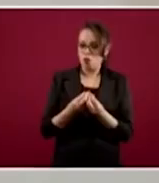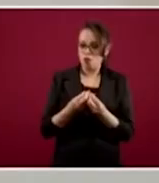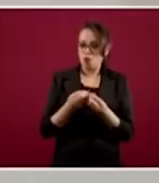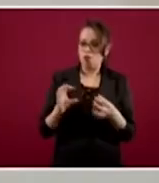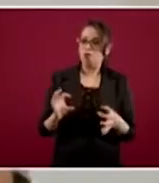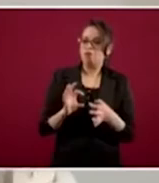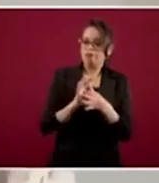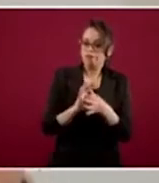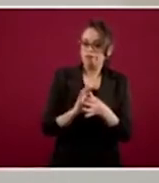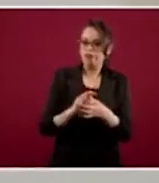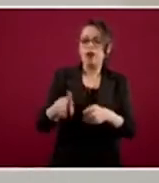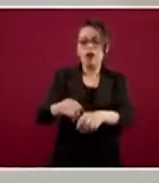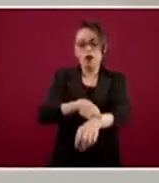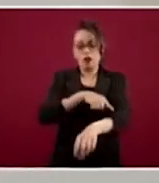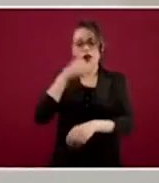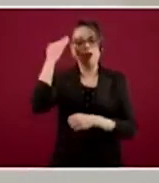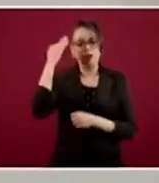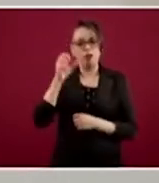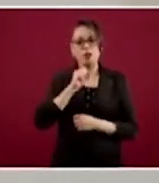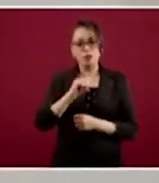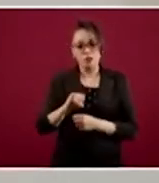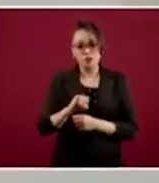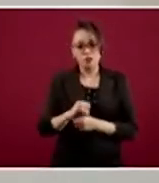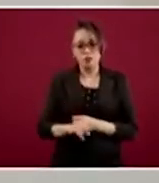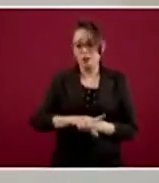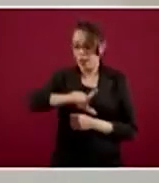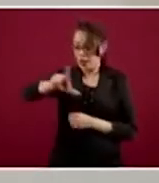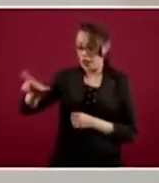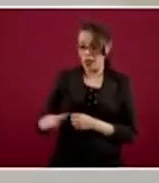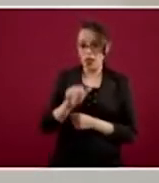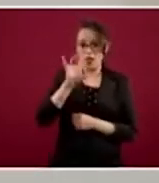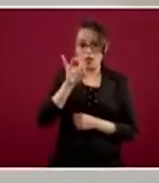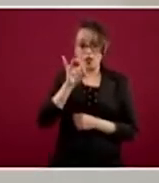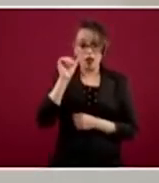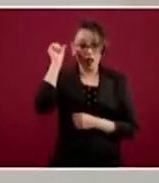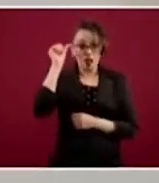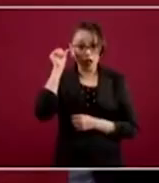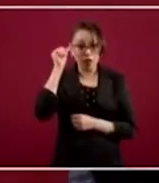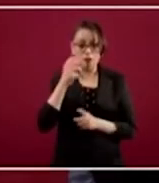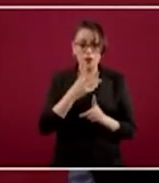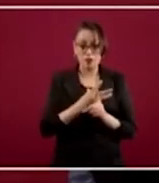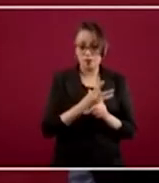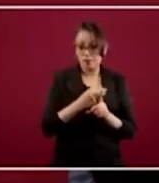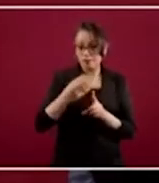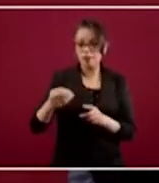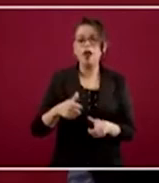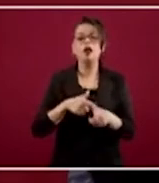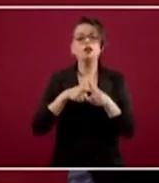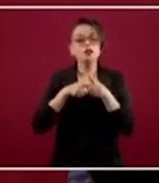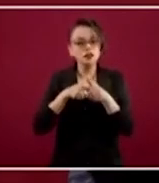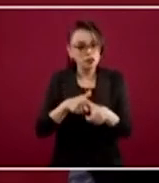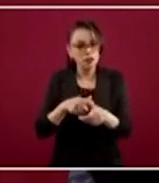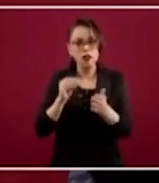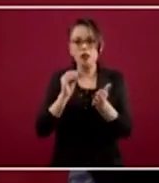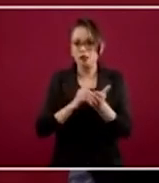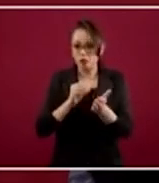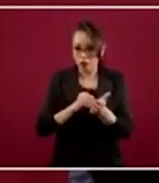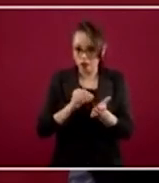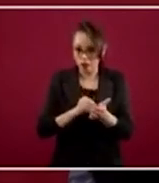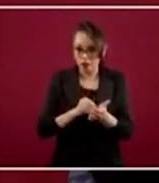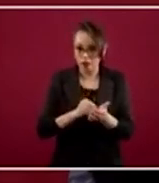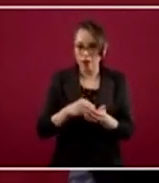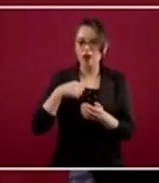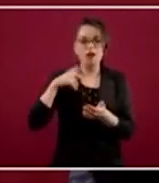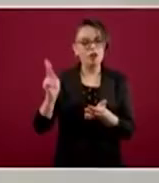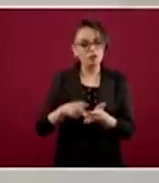cierre y después del 30 de abril la epidemia va a continuar, no perdamos de vista esto, que lo hemos dicho